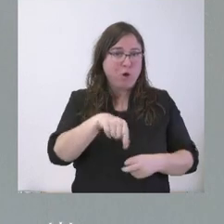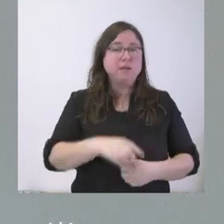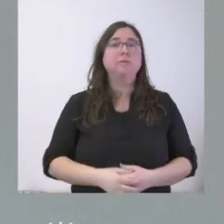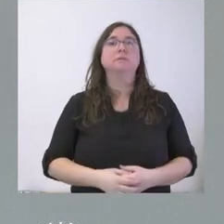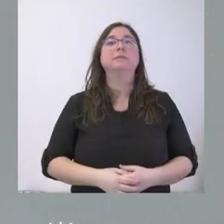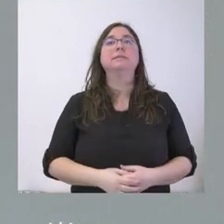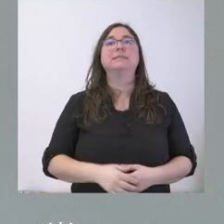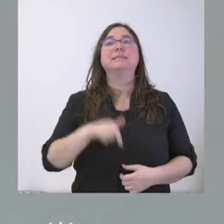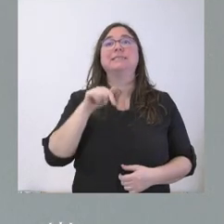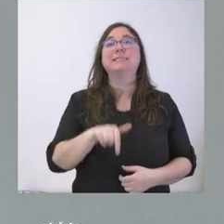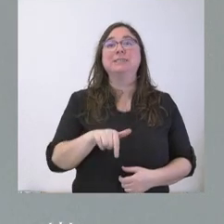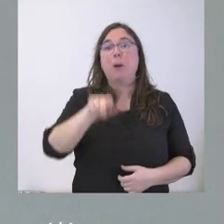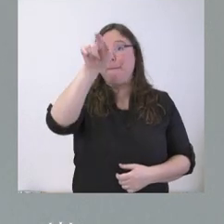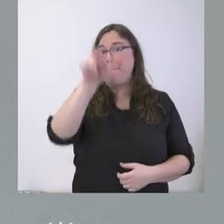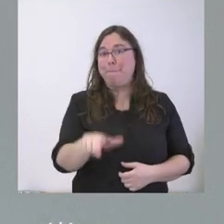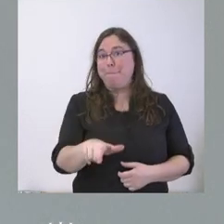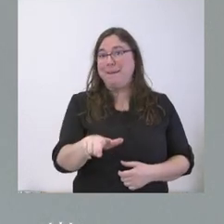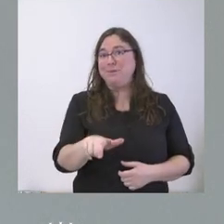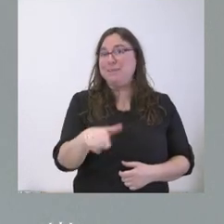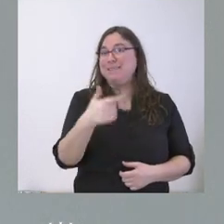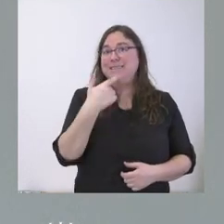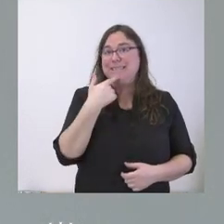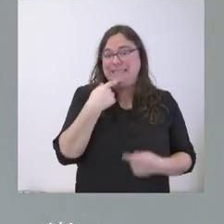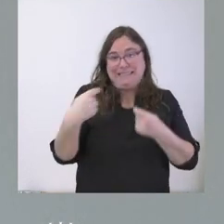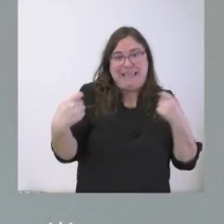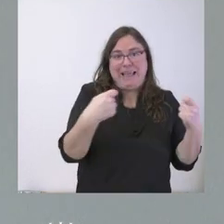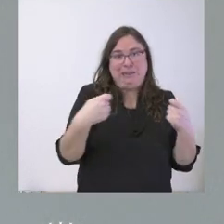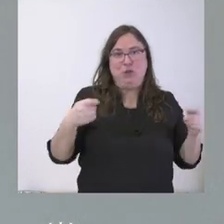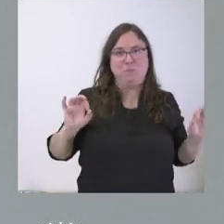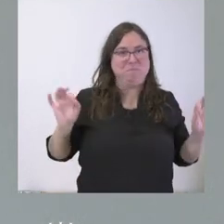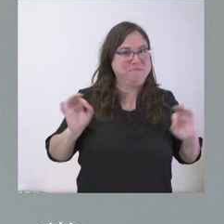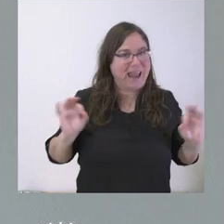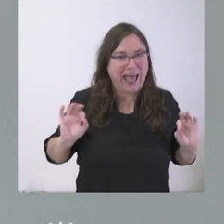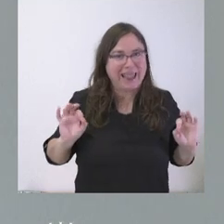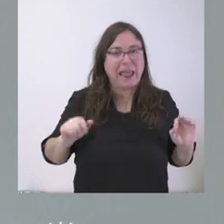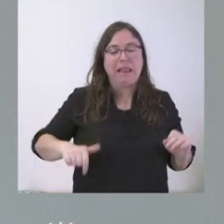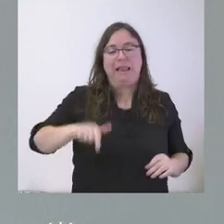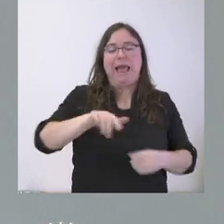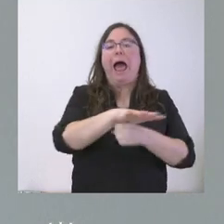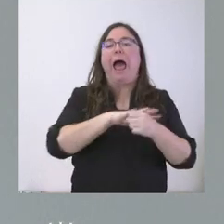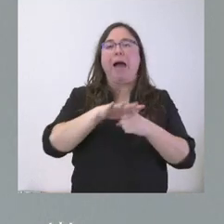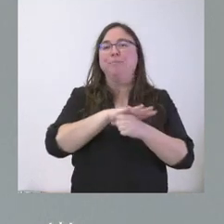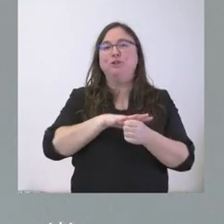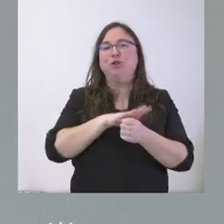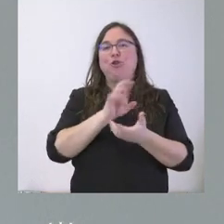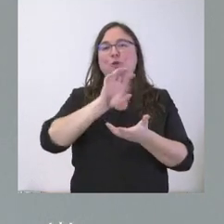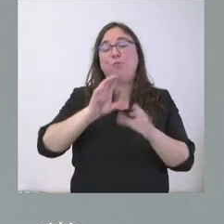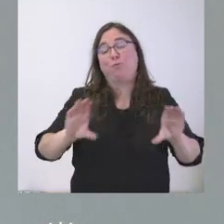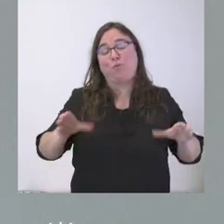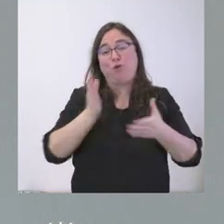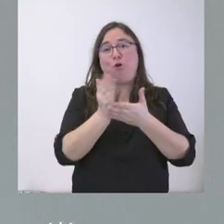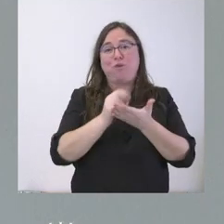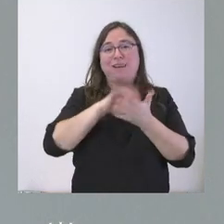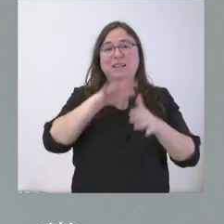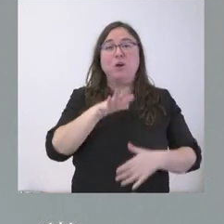Pues, mire, yo a la persona de que usted me habla le puedo asegurar que no tensiona ninguna situación en el ámbito de la Comunidad de Castilla y León, entre otras cosas,